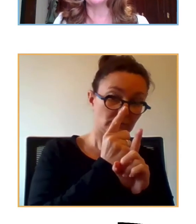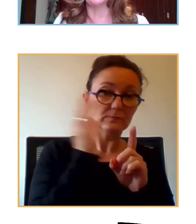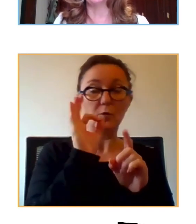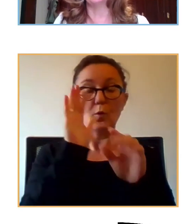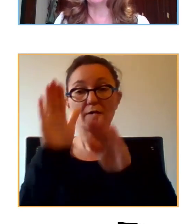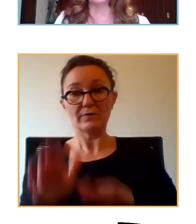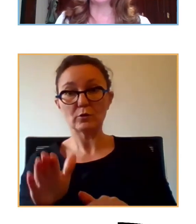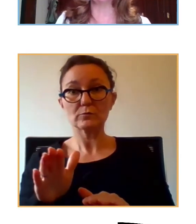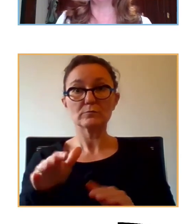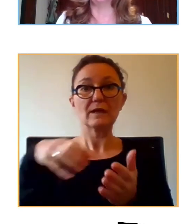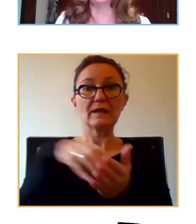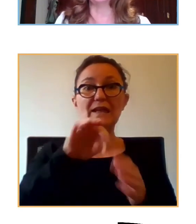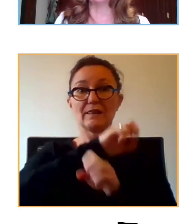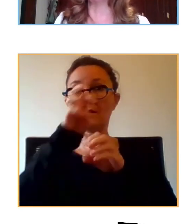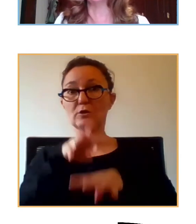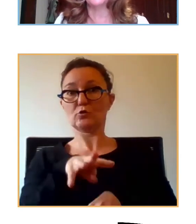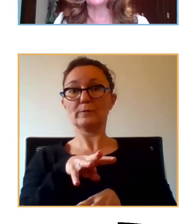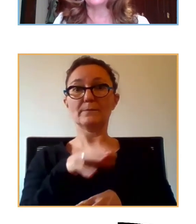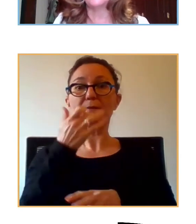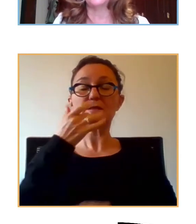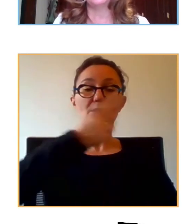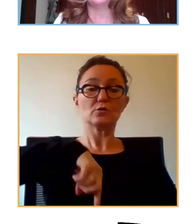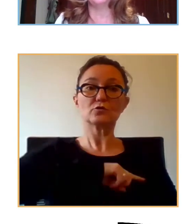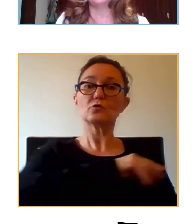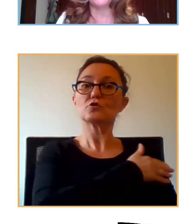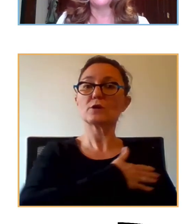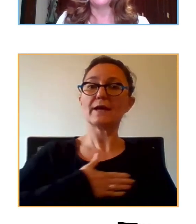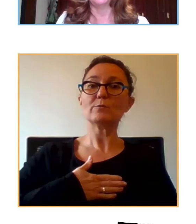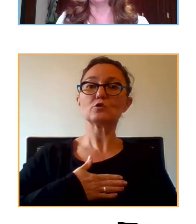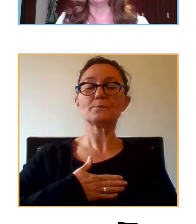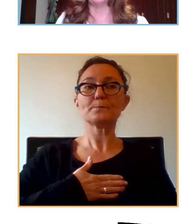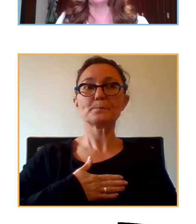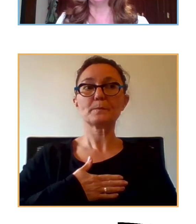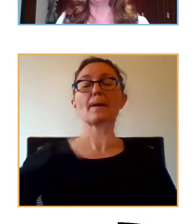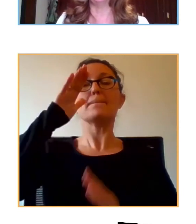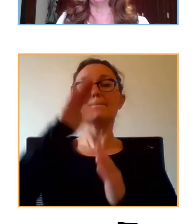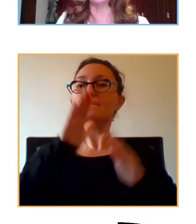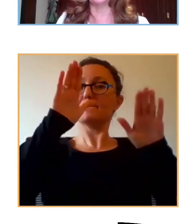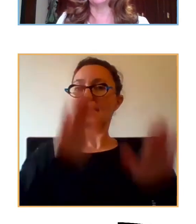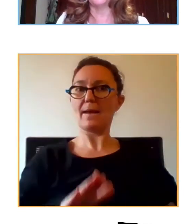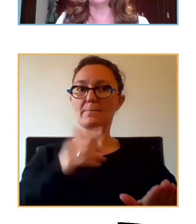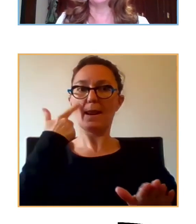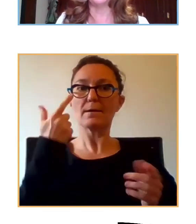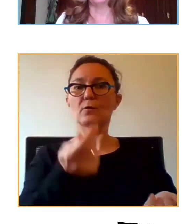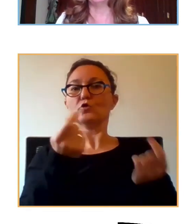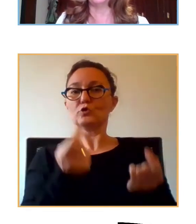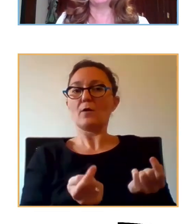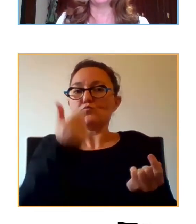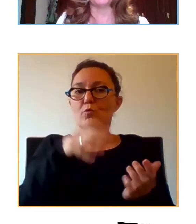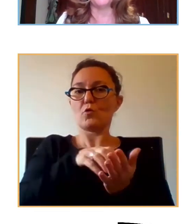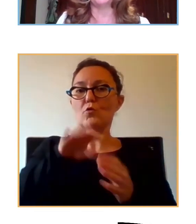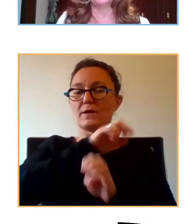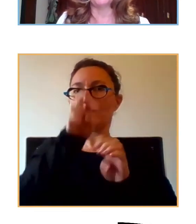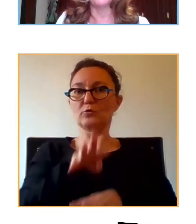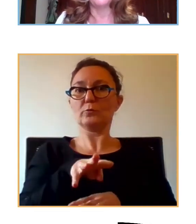para nosotros paliar esta ansiedad que genera la incertidumbre, hemos trabajado mucho y seguimos en ello